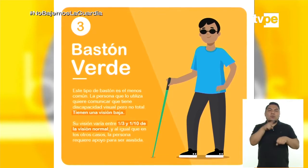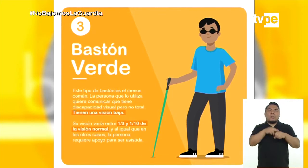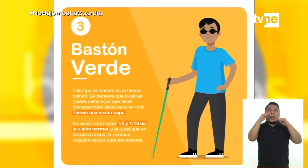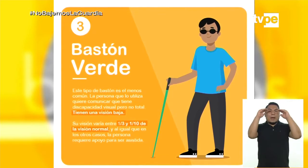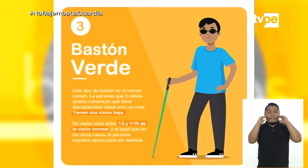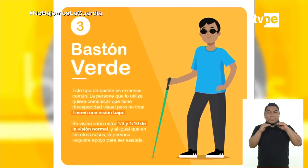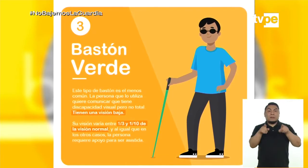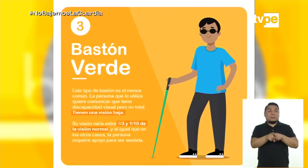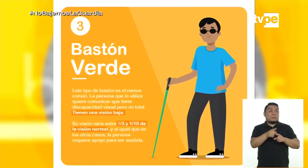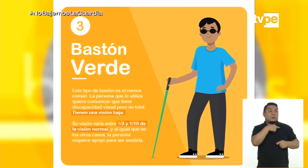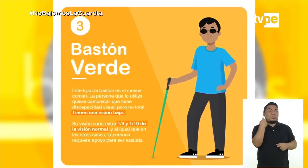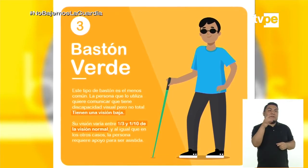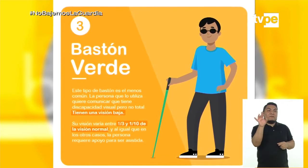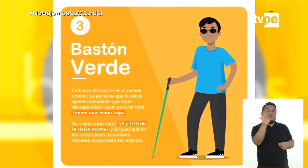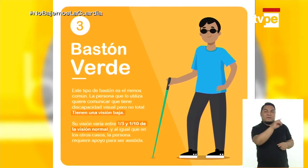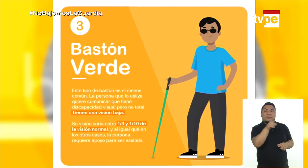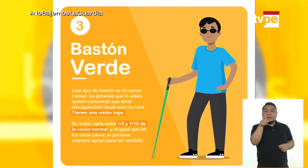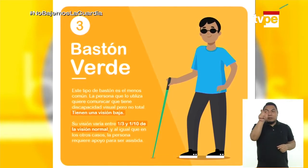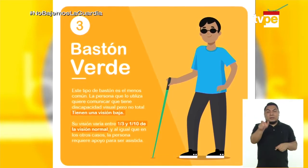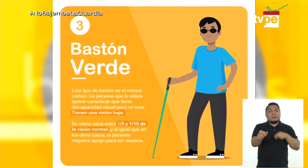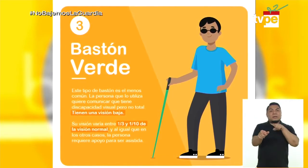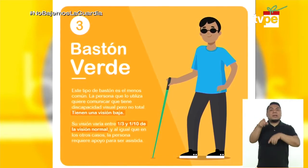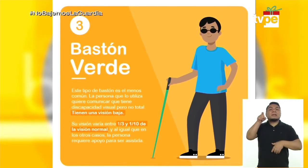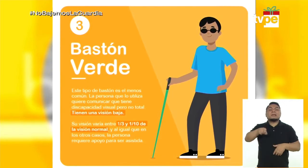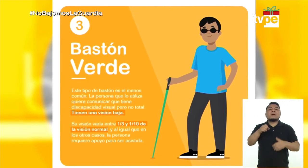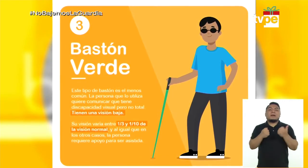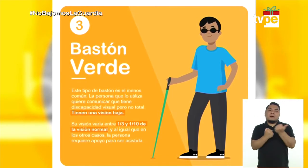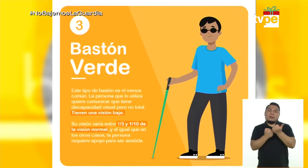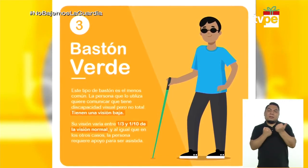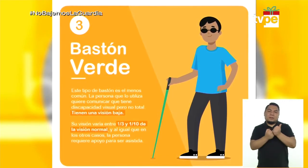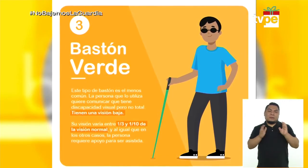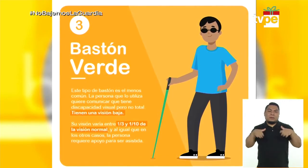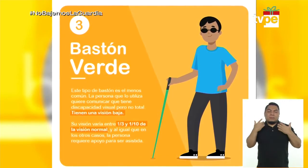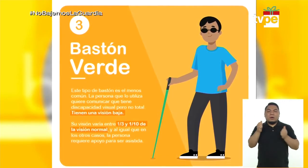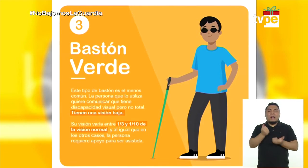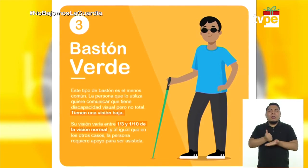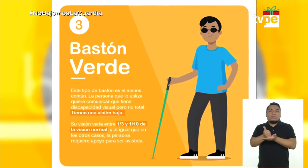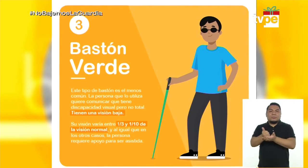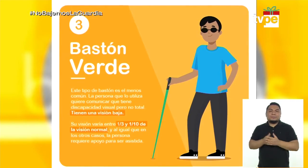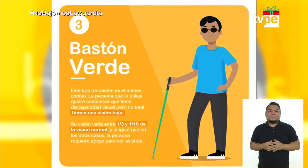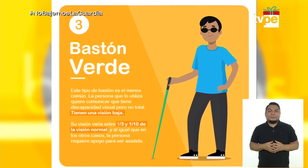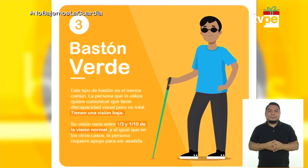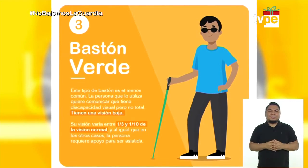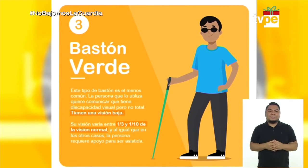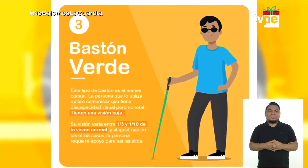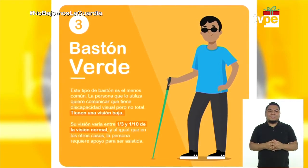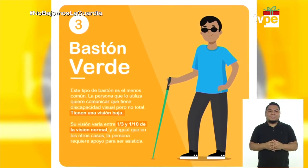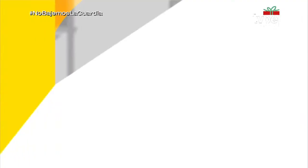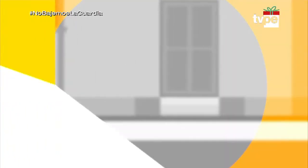normal. Y al igual que en los otros casos, la persona requiere apoyo para ser asistida.